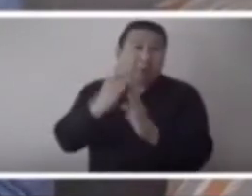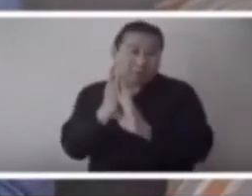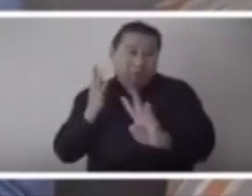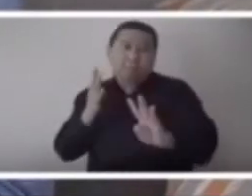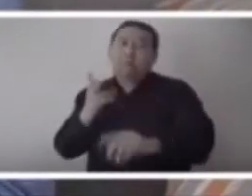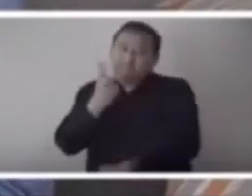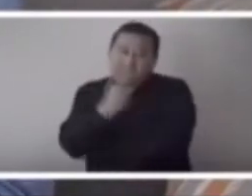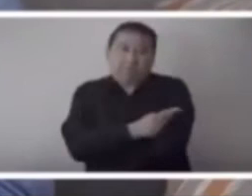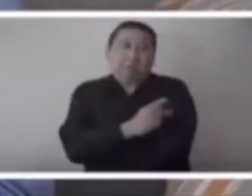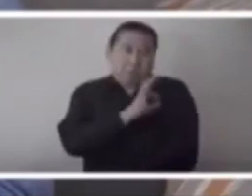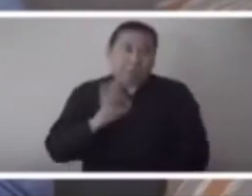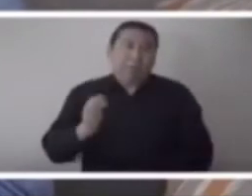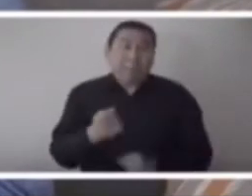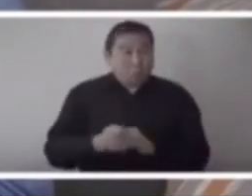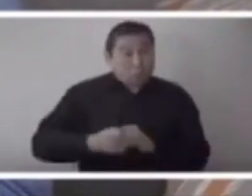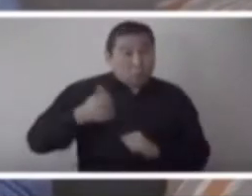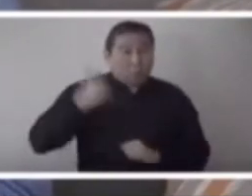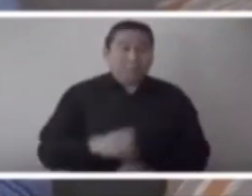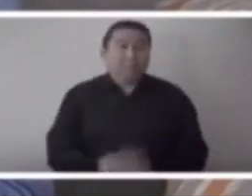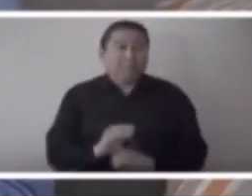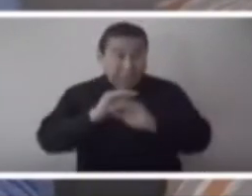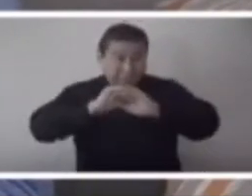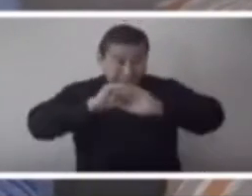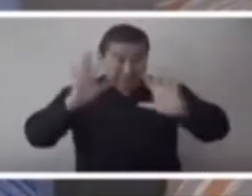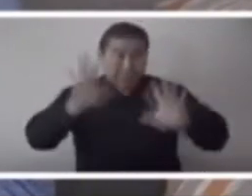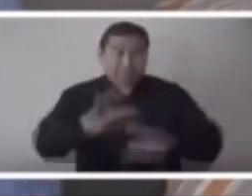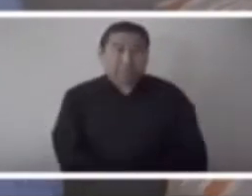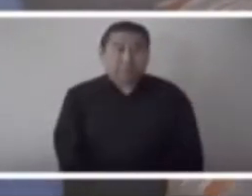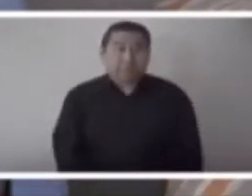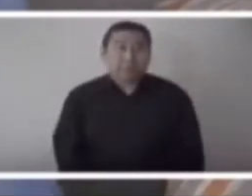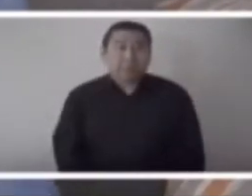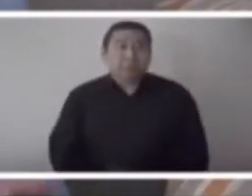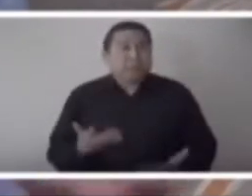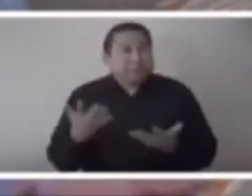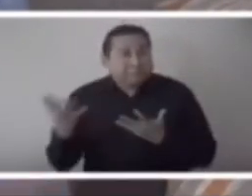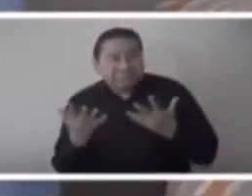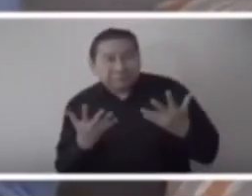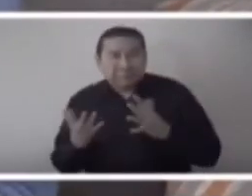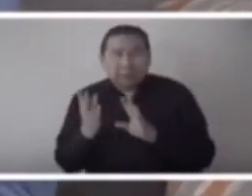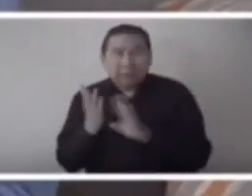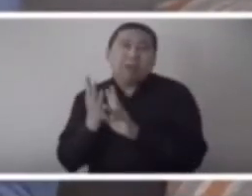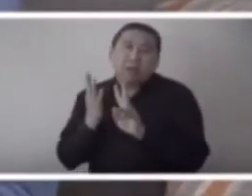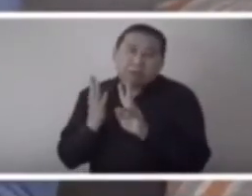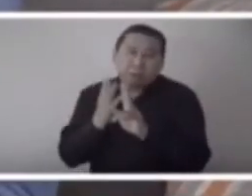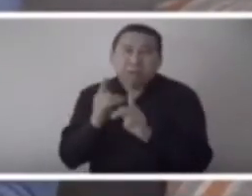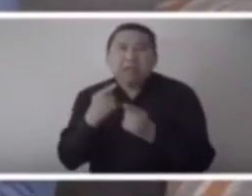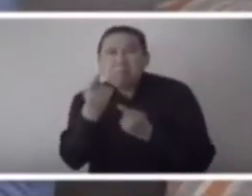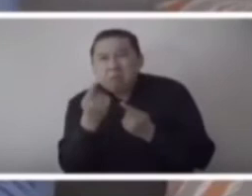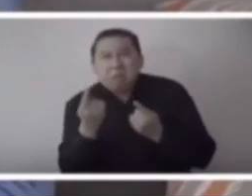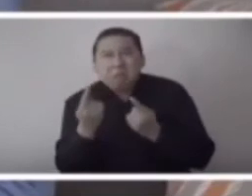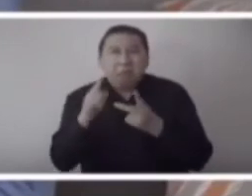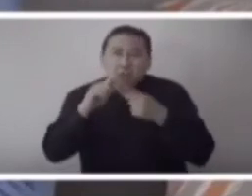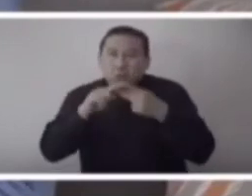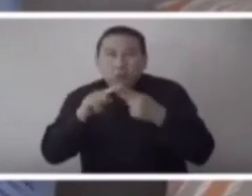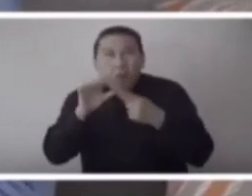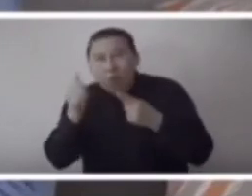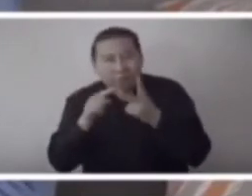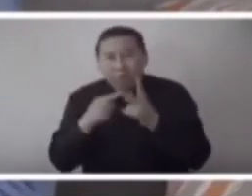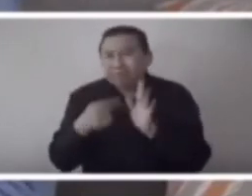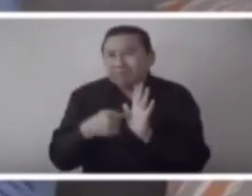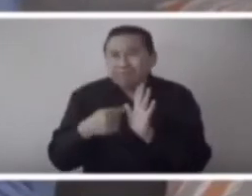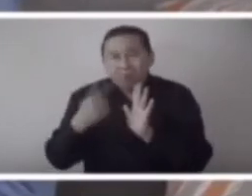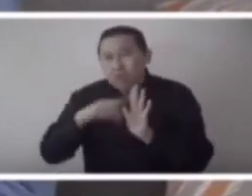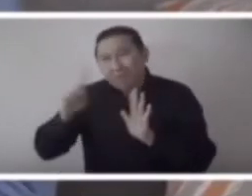muy claro para que no hagamos perder el tiempo a nadie y que vayan